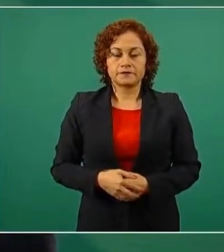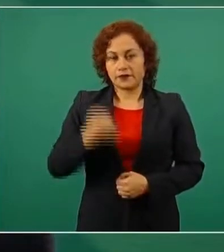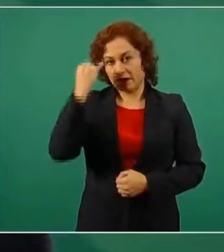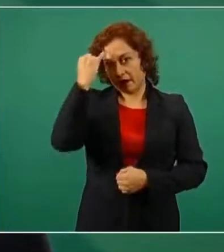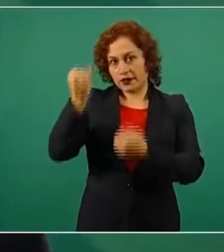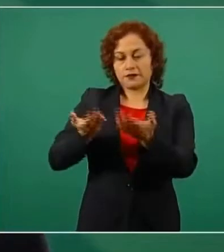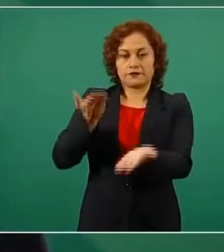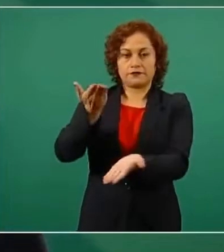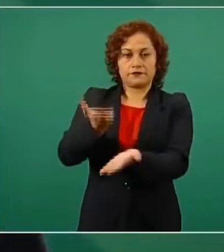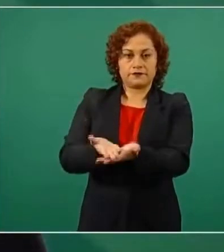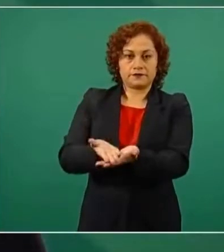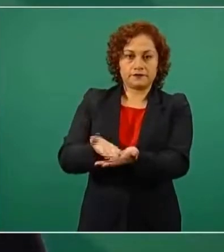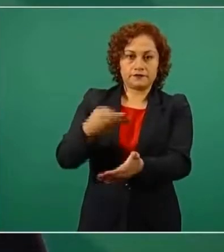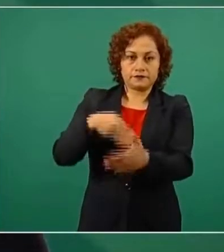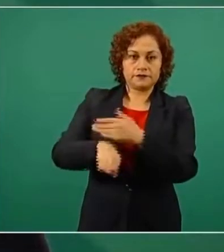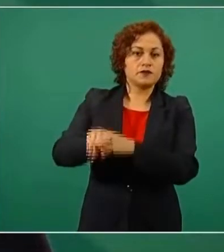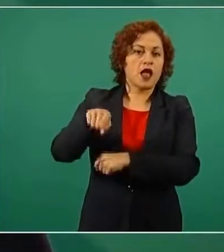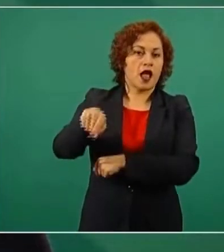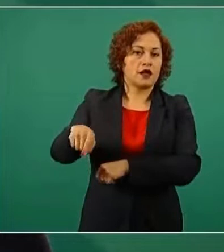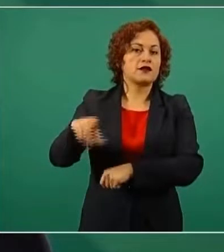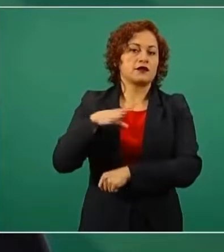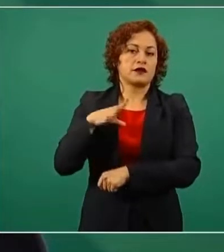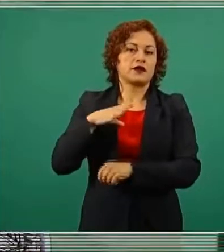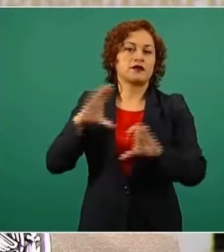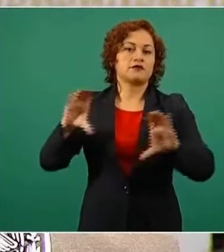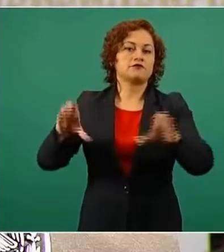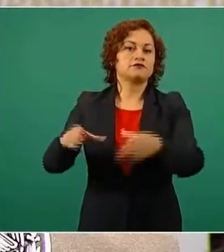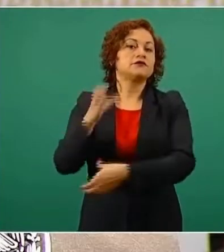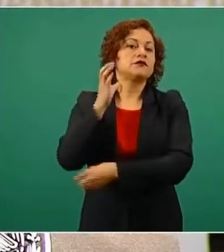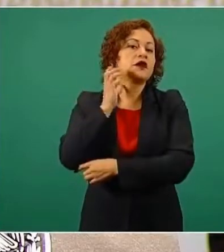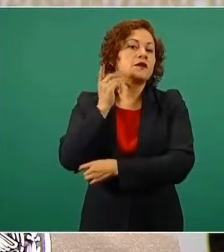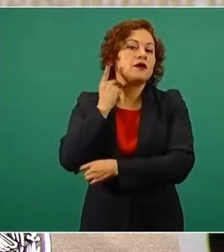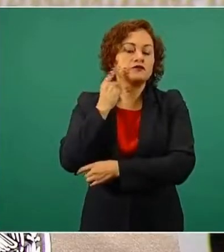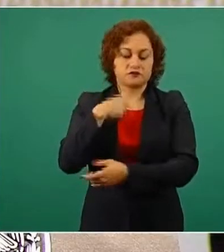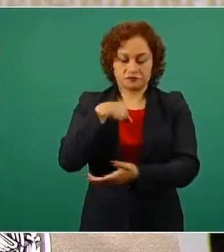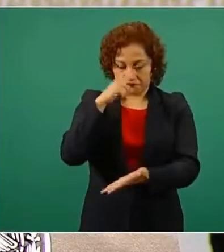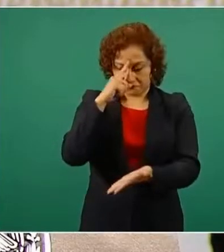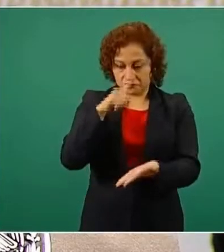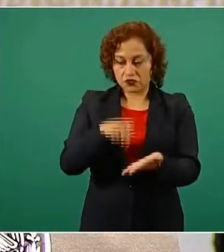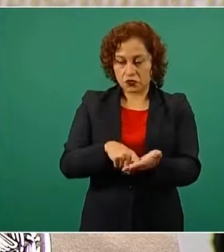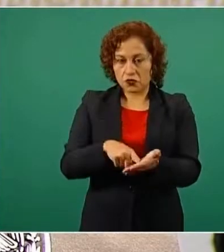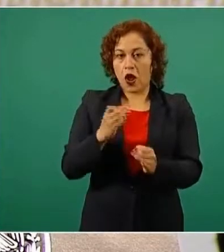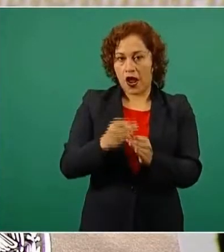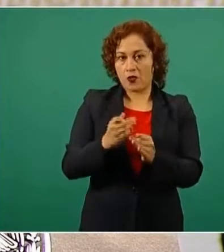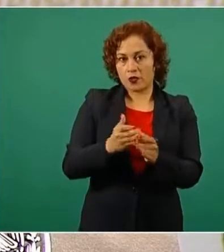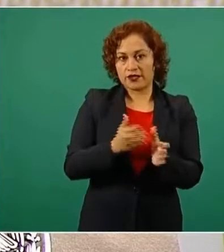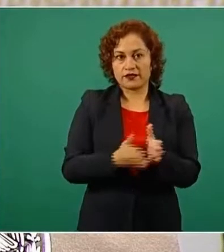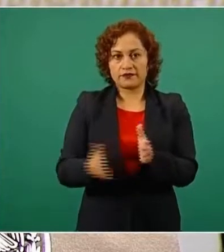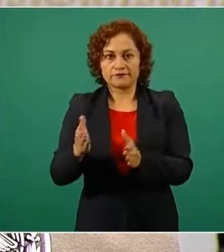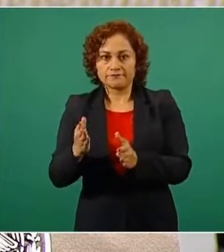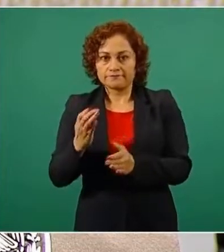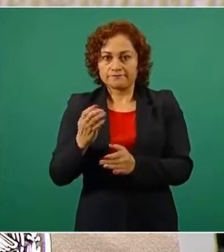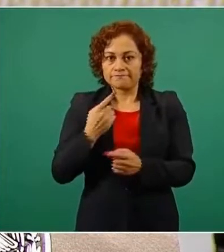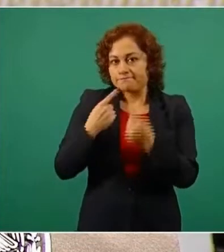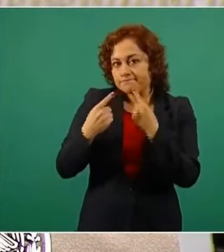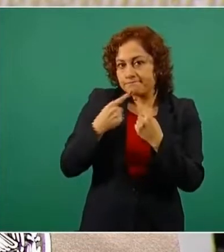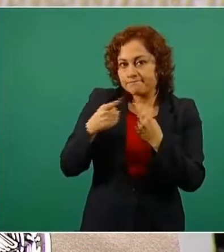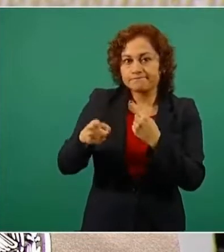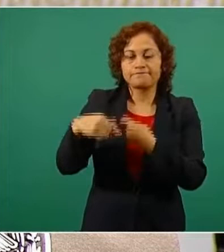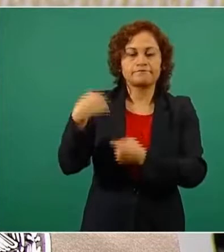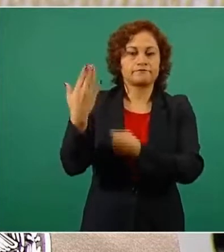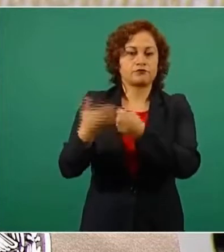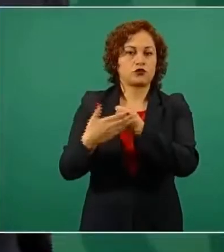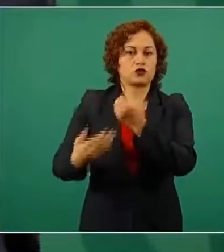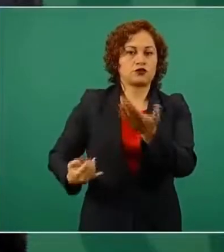en el Congreso, se va a aprobar seguramente en este periodo, porque se hizo un acuerdo con